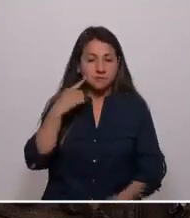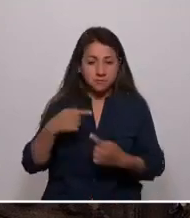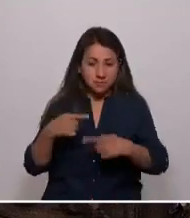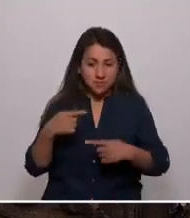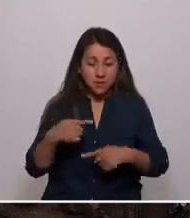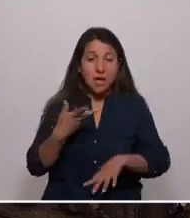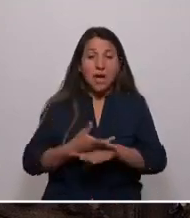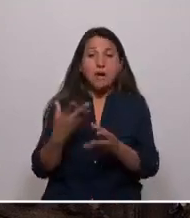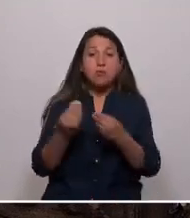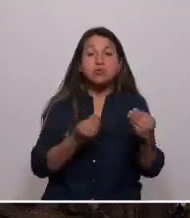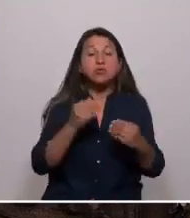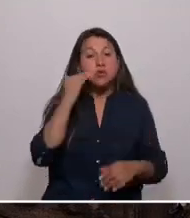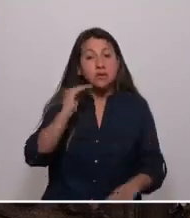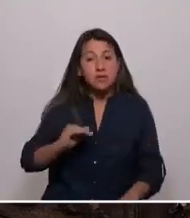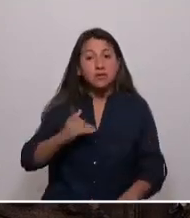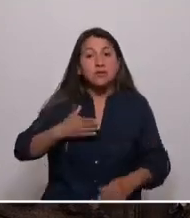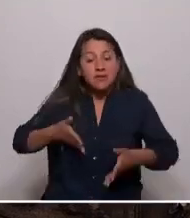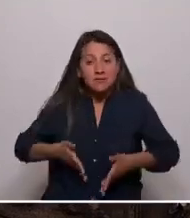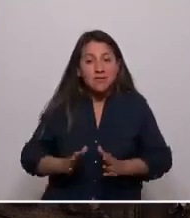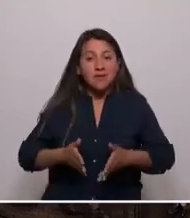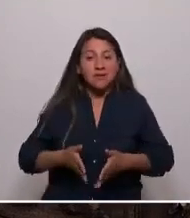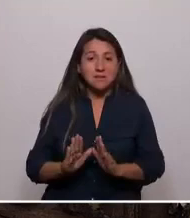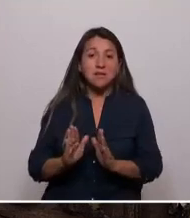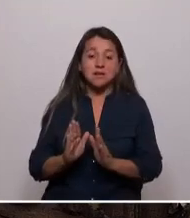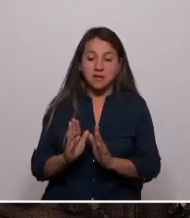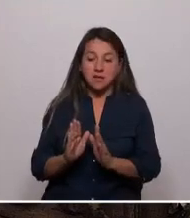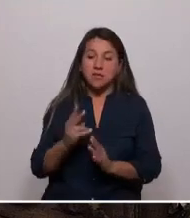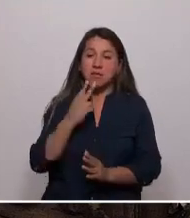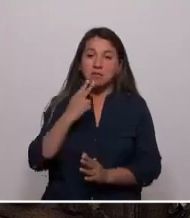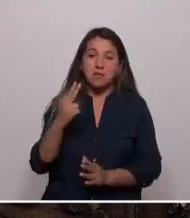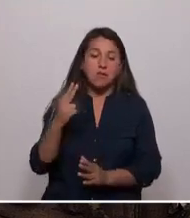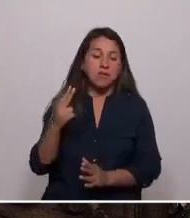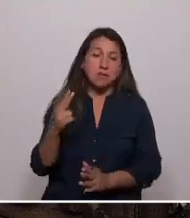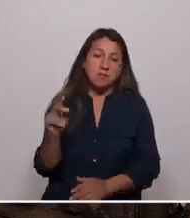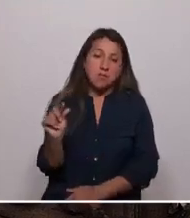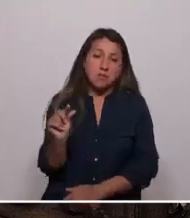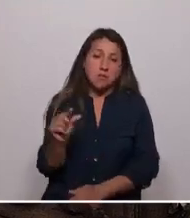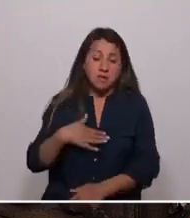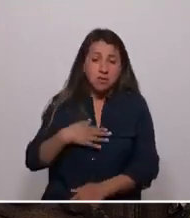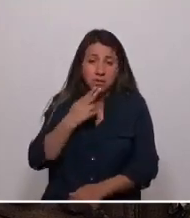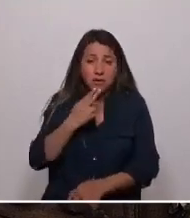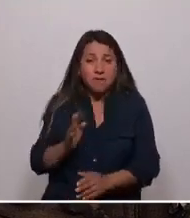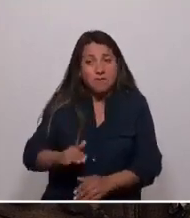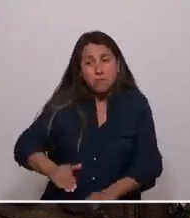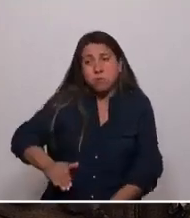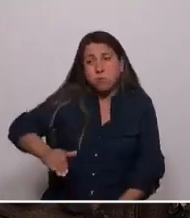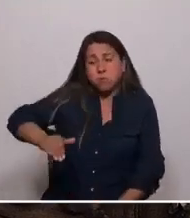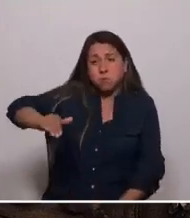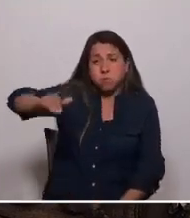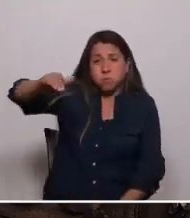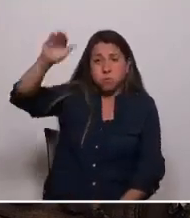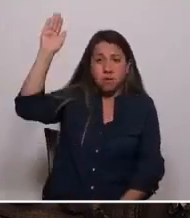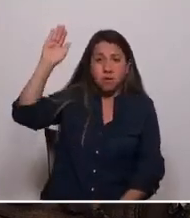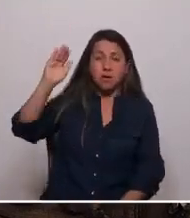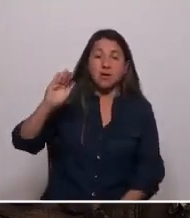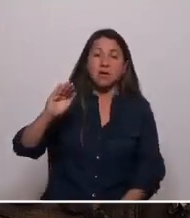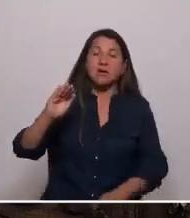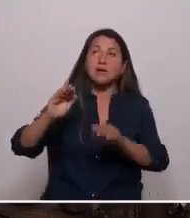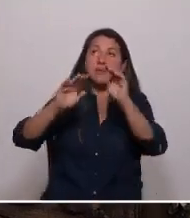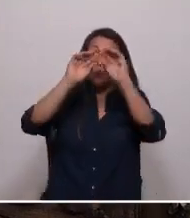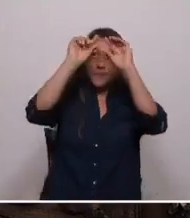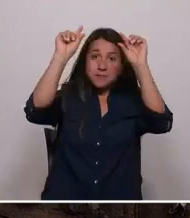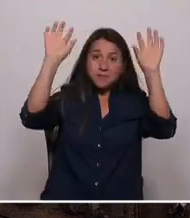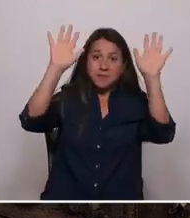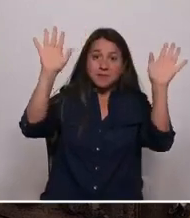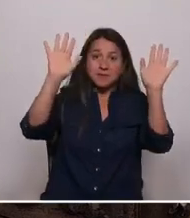tantos niños que van a nacer con una alita rota. Y yo quiero que vuelen, compañeros. Que su revolución les dé un pedazo de cielo rojo para que puedan volar.